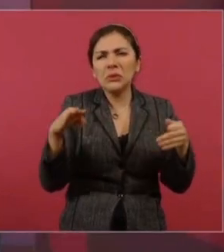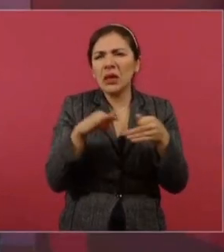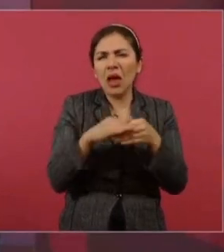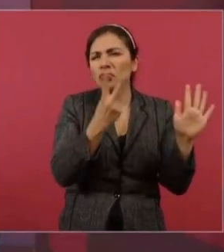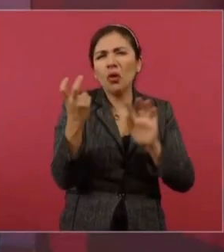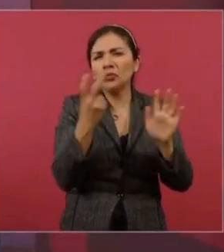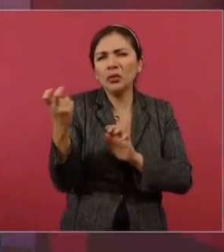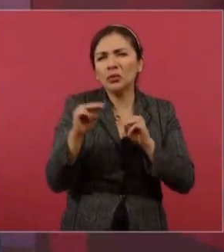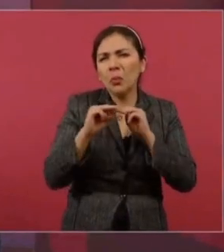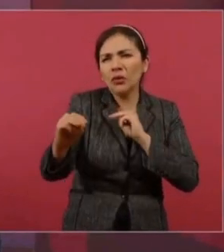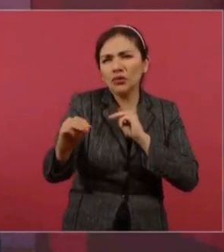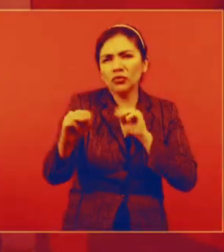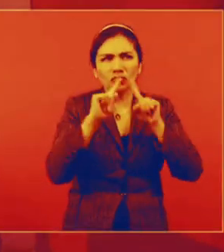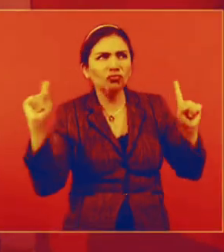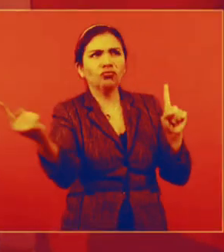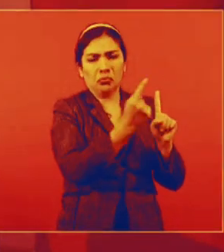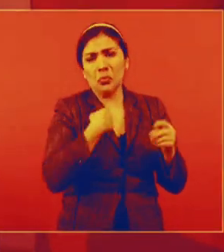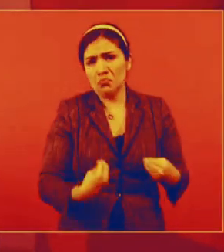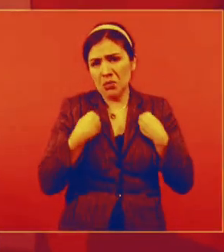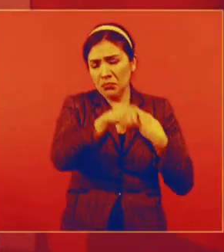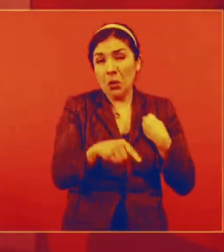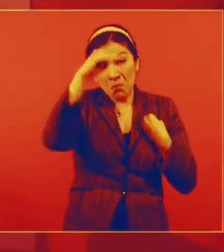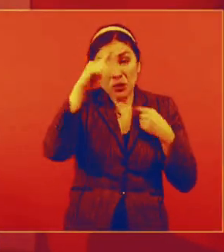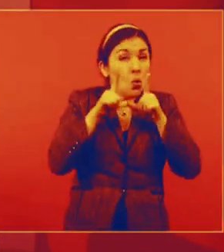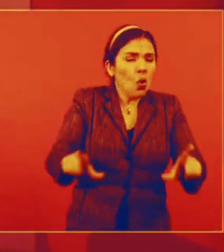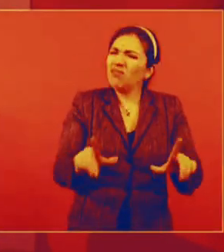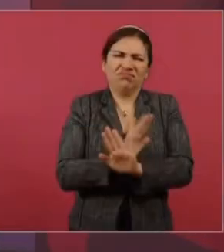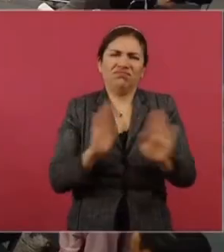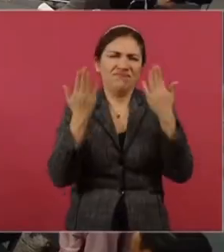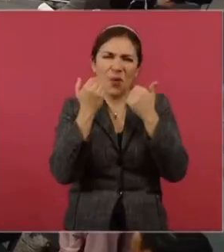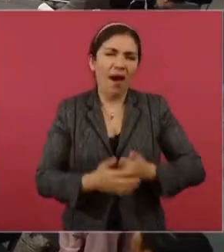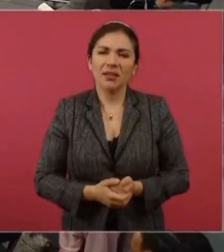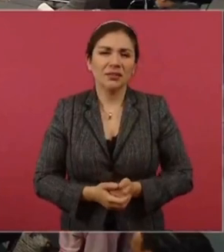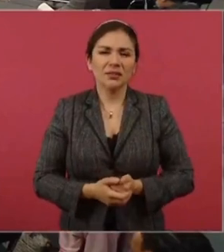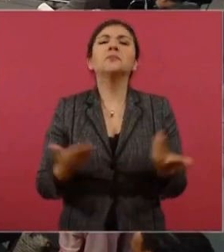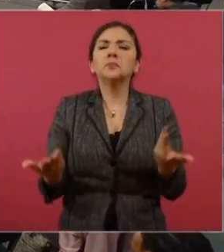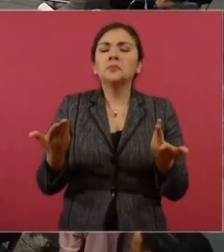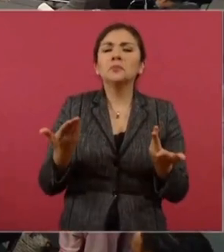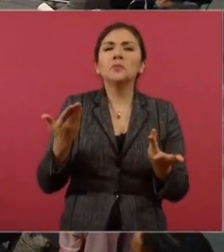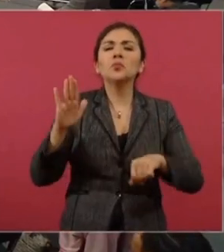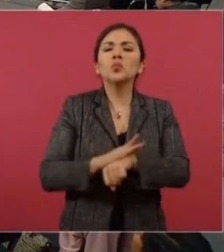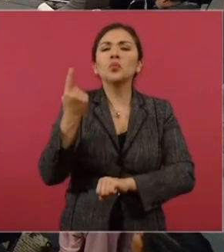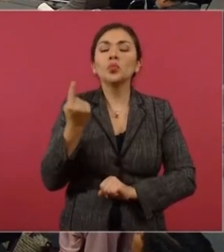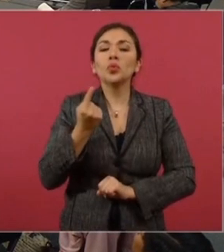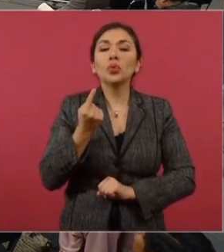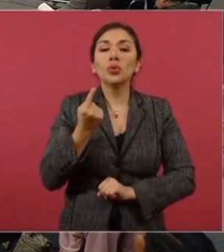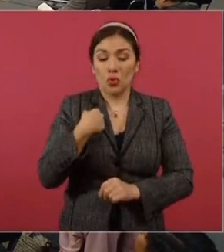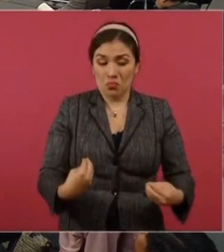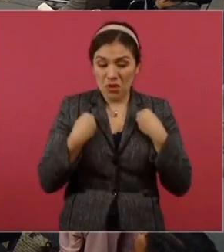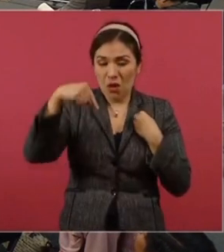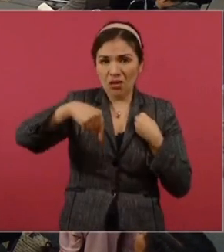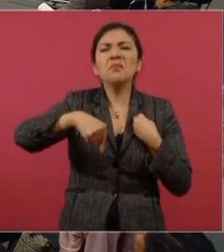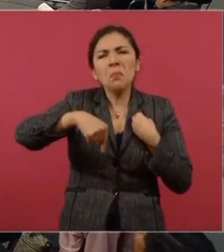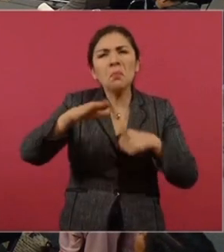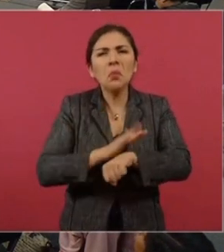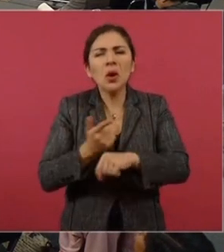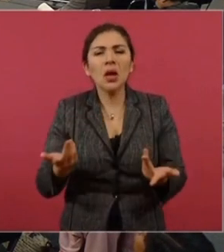metros cuadrados. Ahí vivo y sin lujos de ningún tipo. ¿Y por qué vivo aquí?